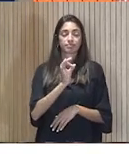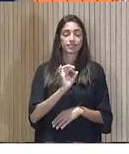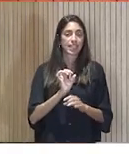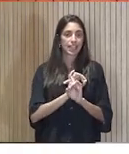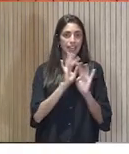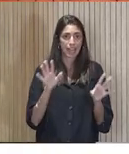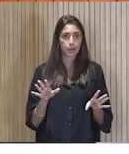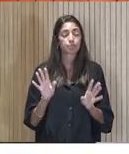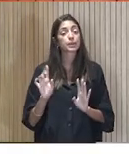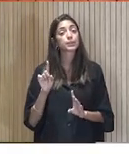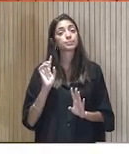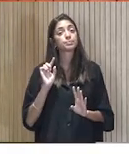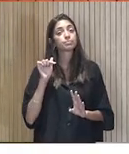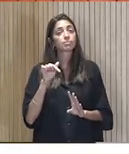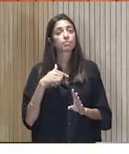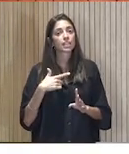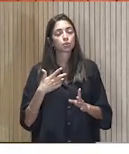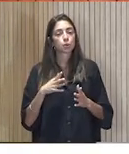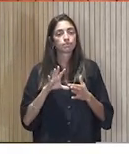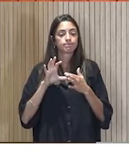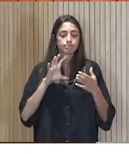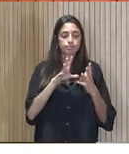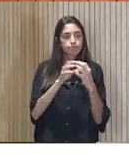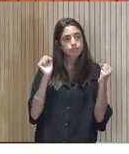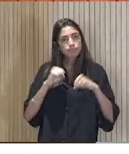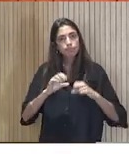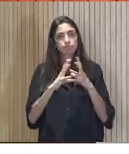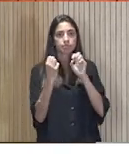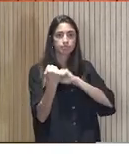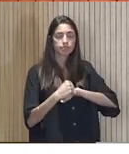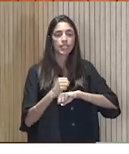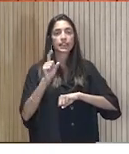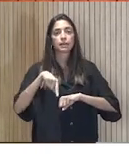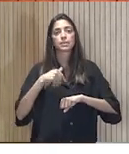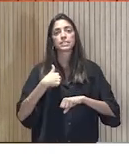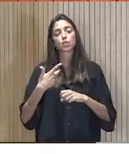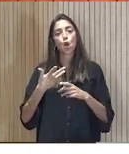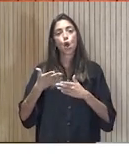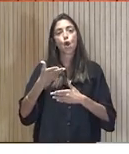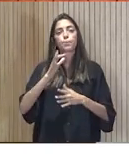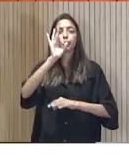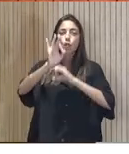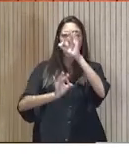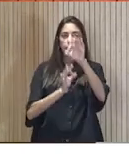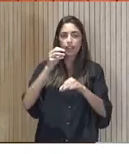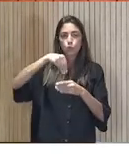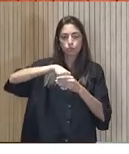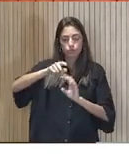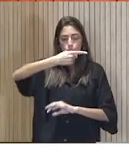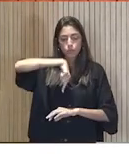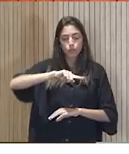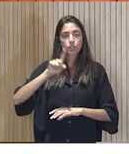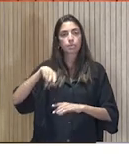Esa complicidad con nuestra organización viene de muchísimos años, pero hablo en general ya del mundo empresarial